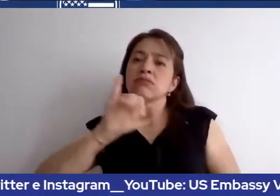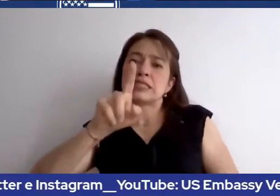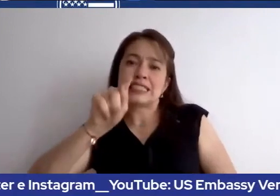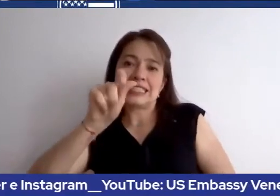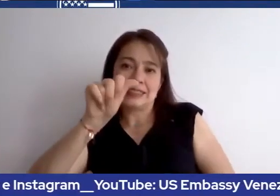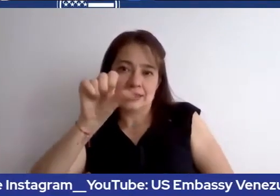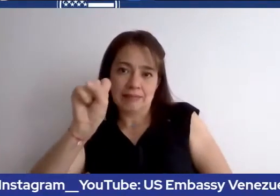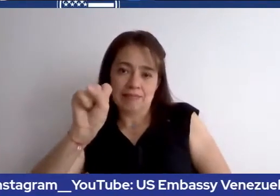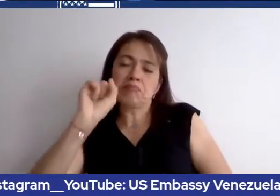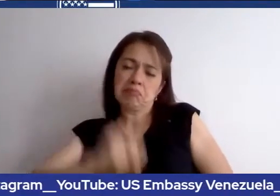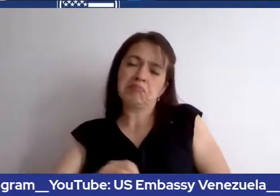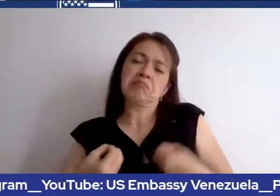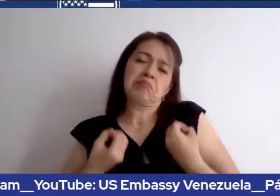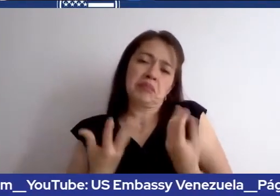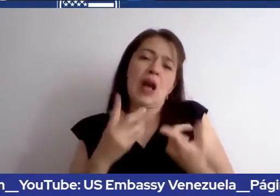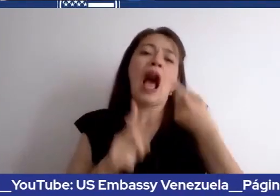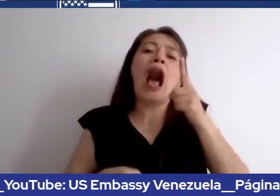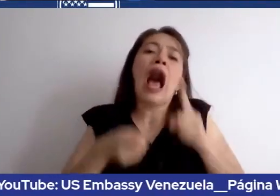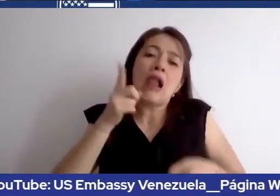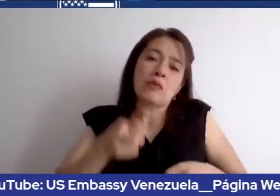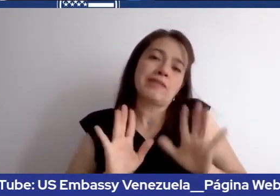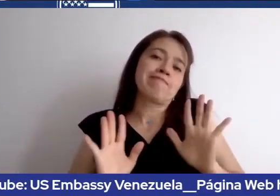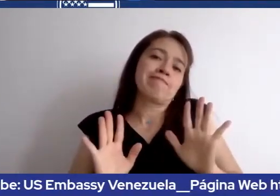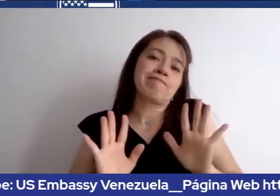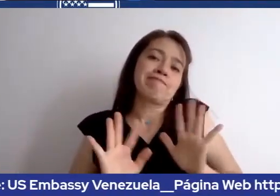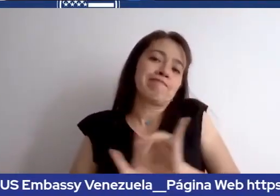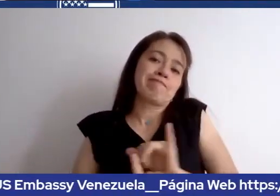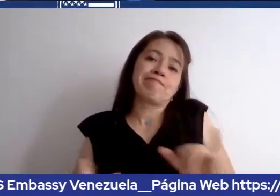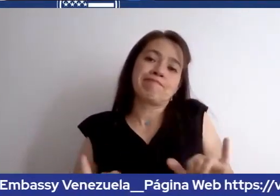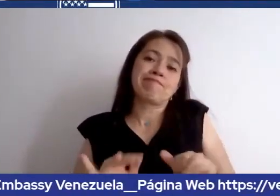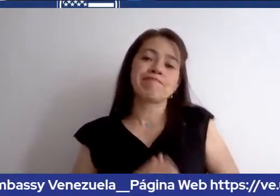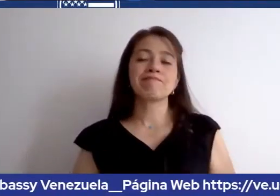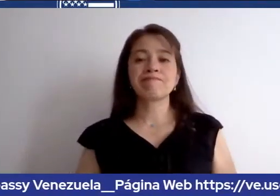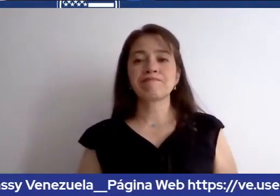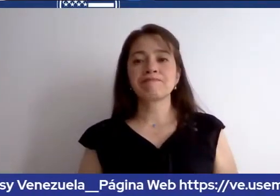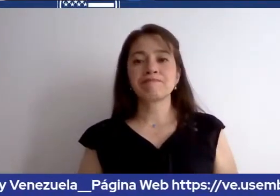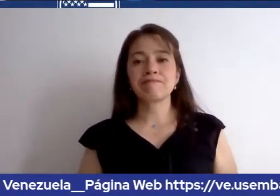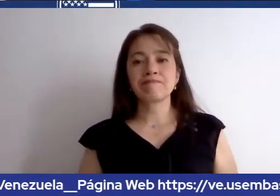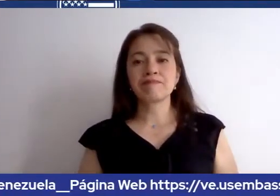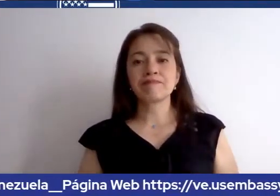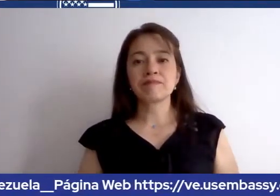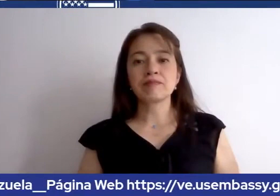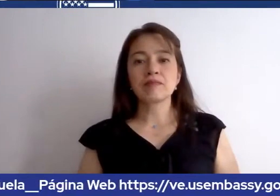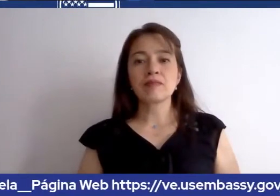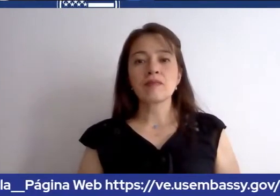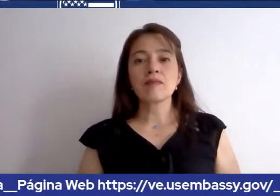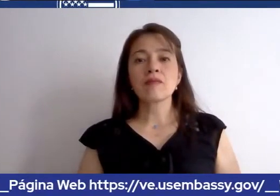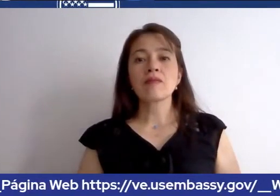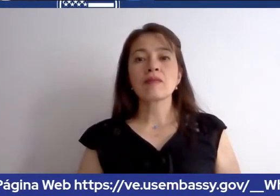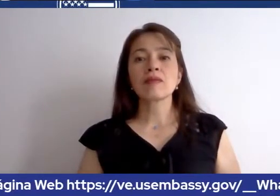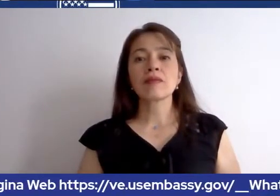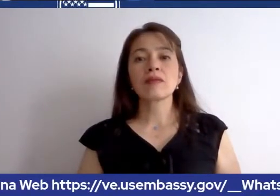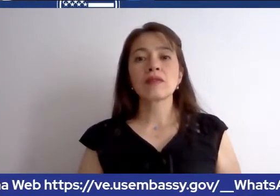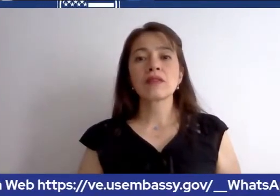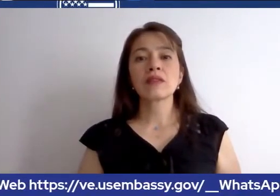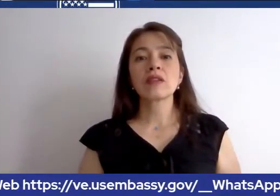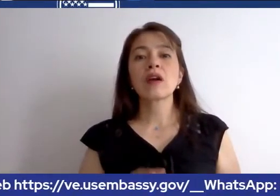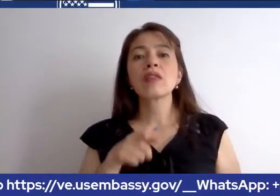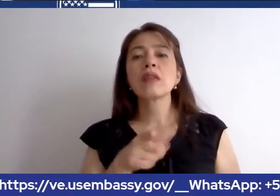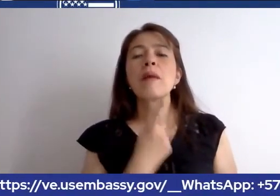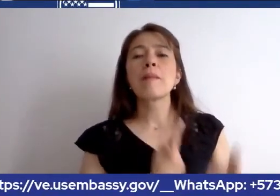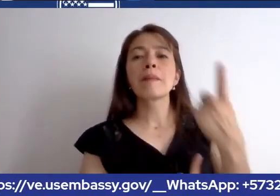y ya pues si la pregunta es sobre